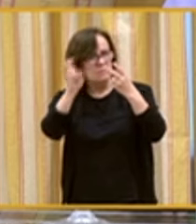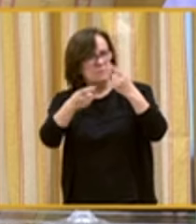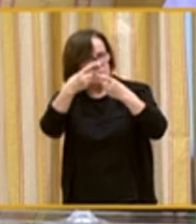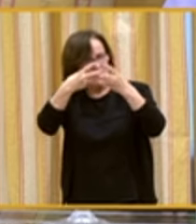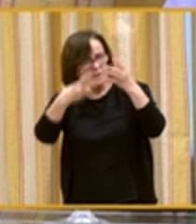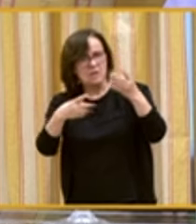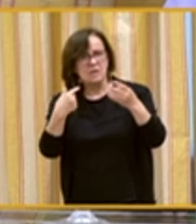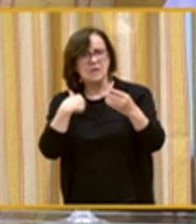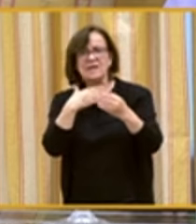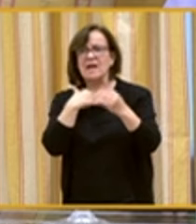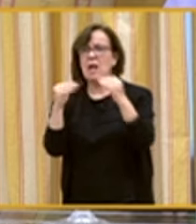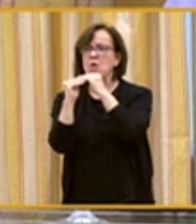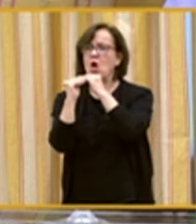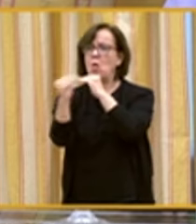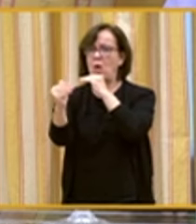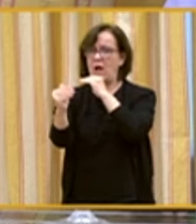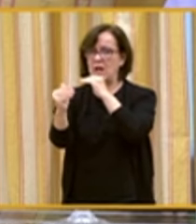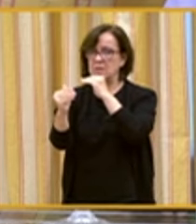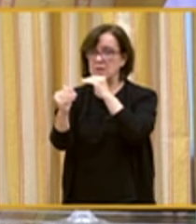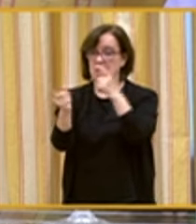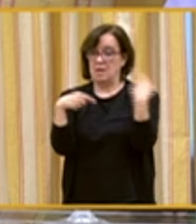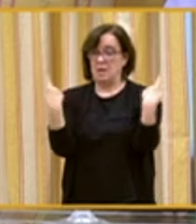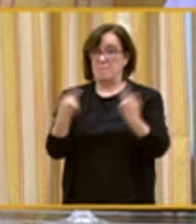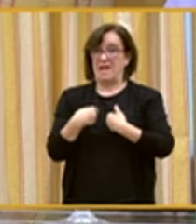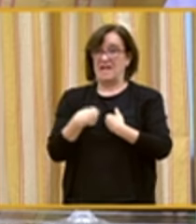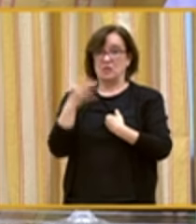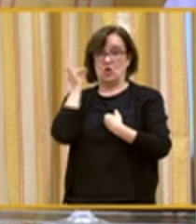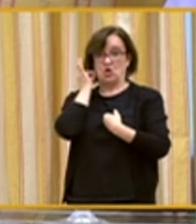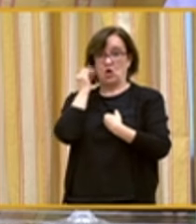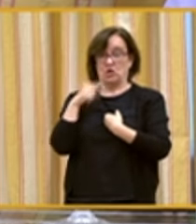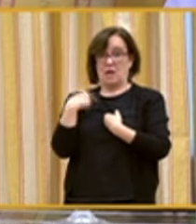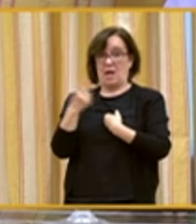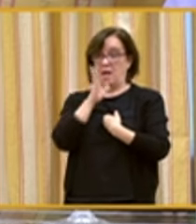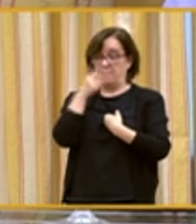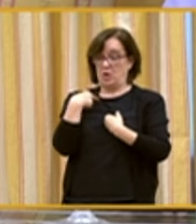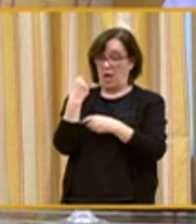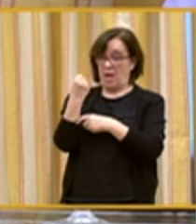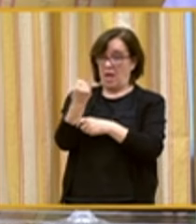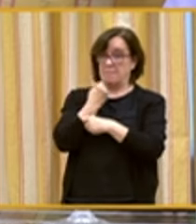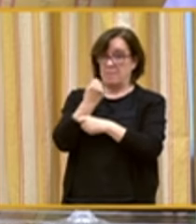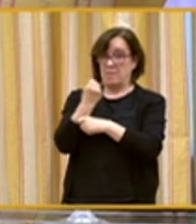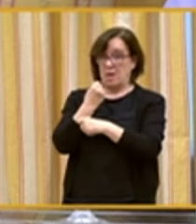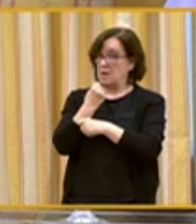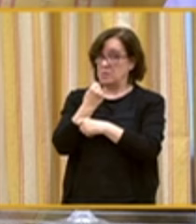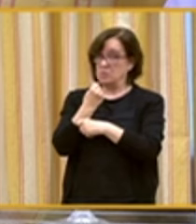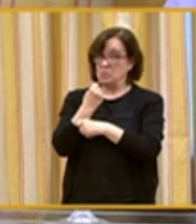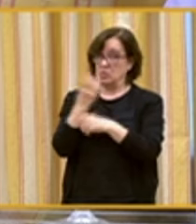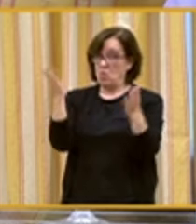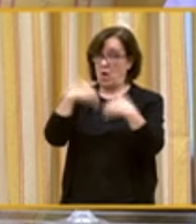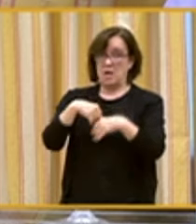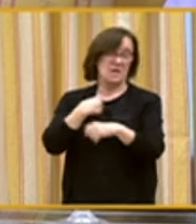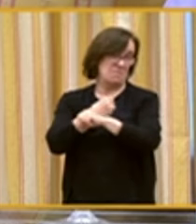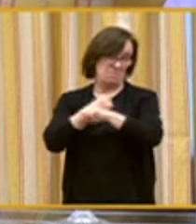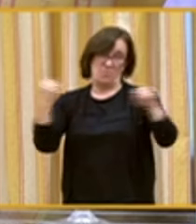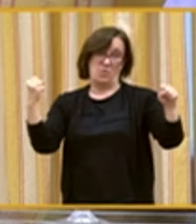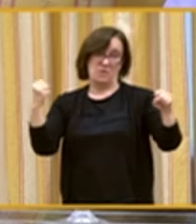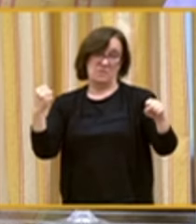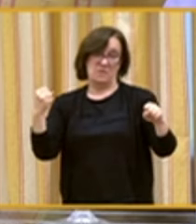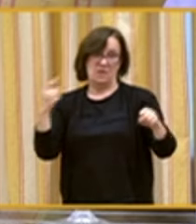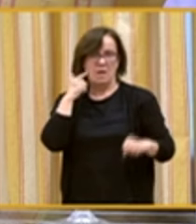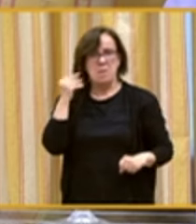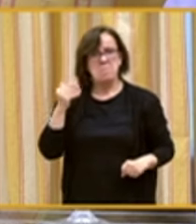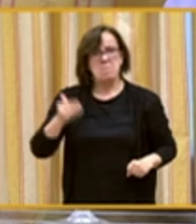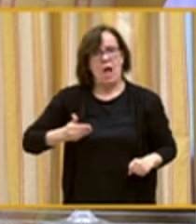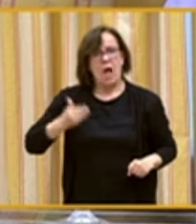Queremos igualdad, pero para nosotras, si no contamos con los apoyos necesarios, esto es imposible. Cada vez